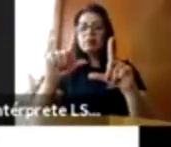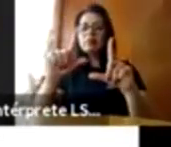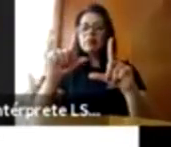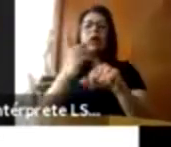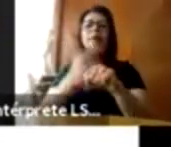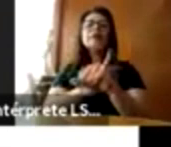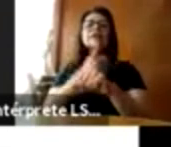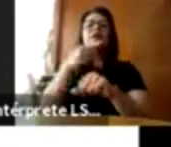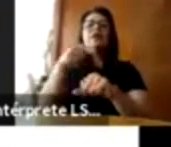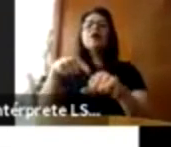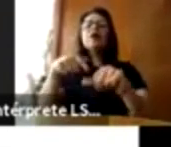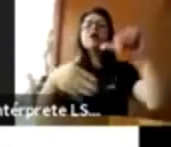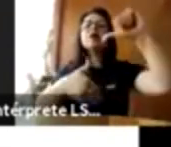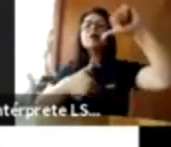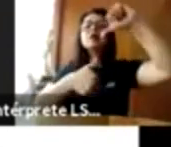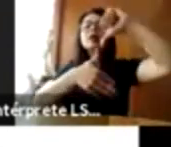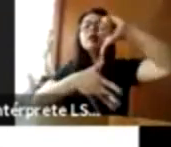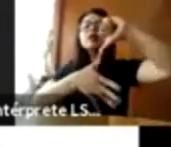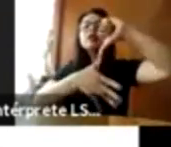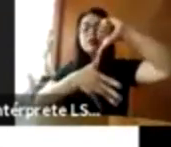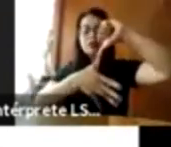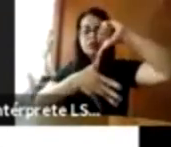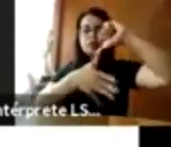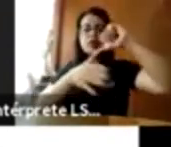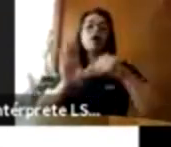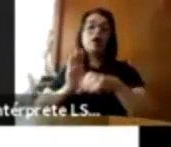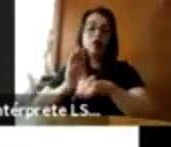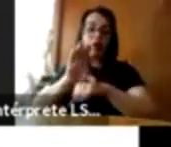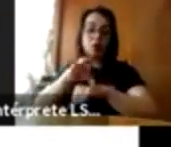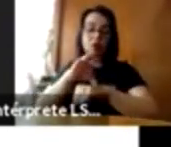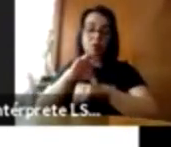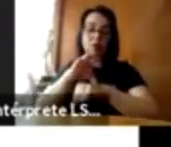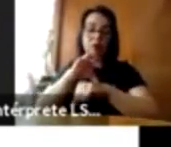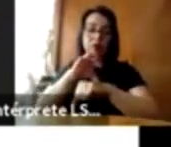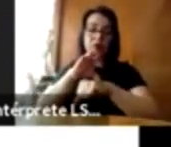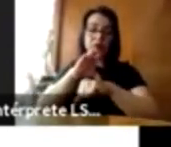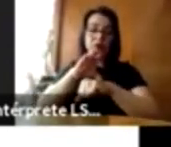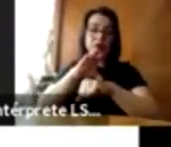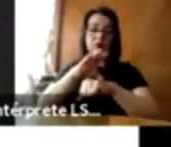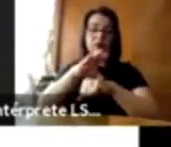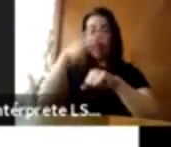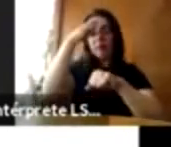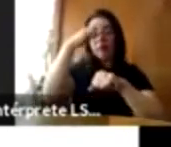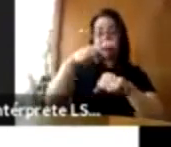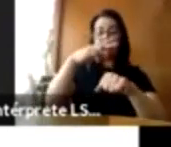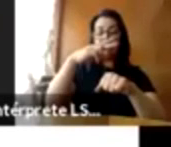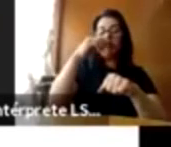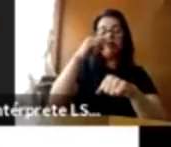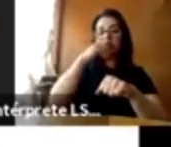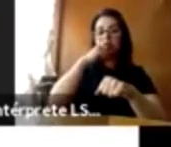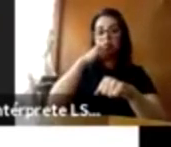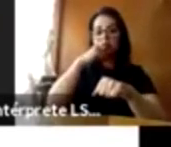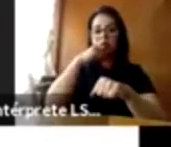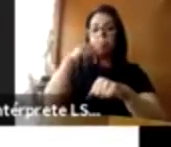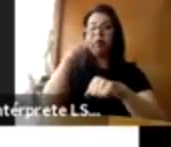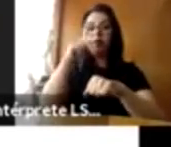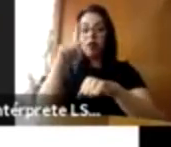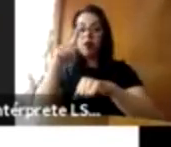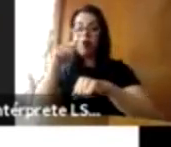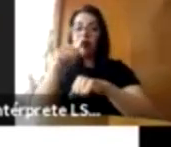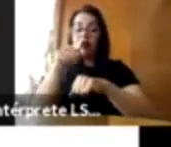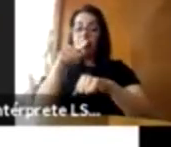Latinoamérica. Justo concluimos Colombia. Todavía no estamos en México, quizás un día llegaremos. Pero esto es el